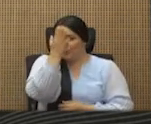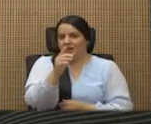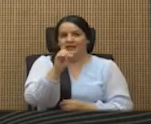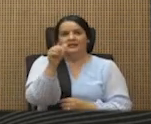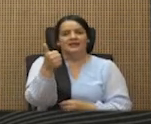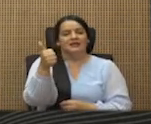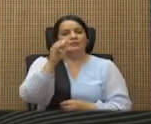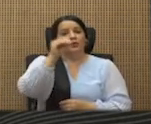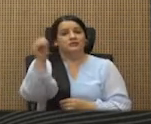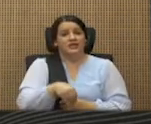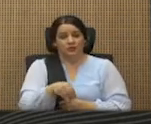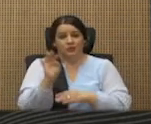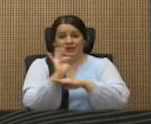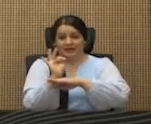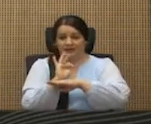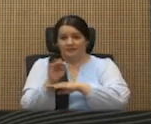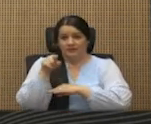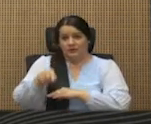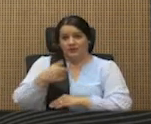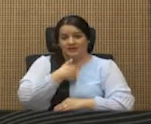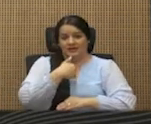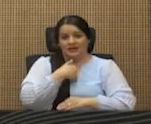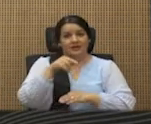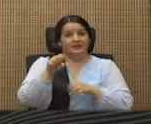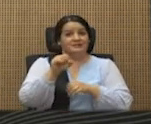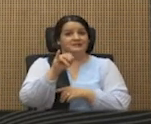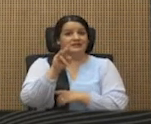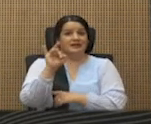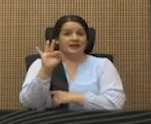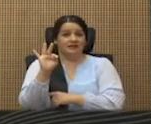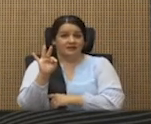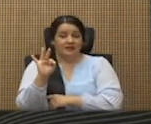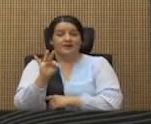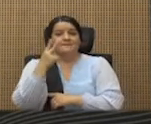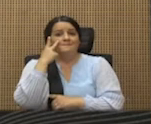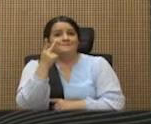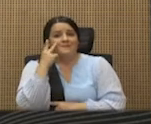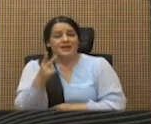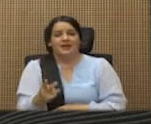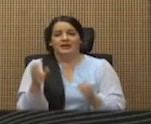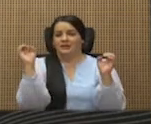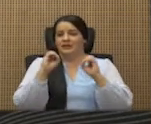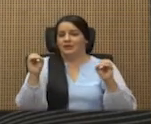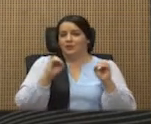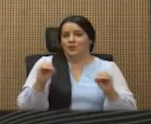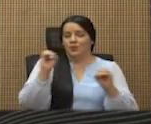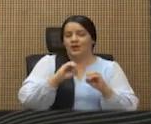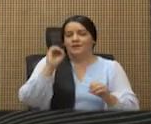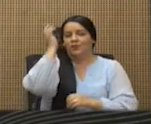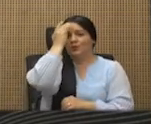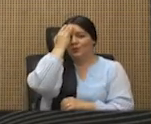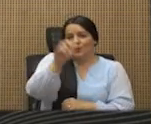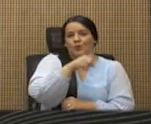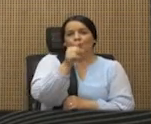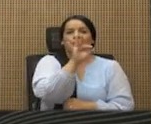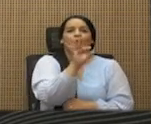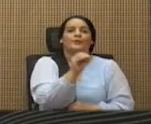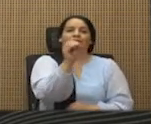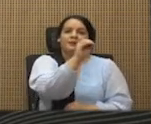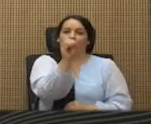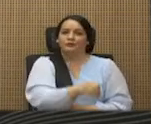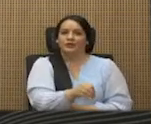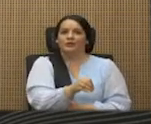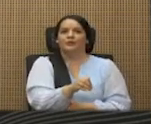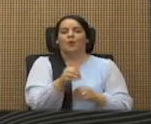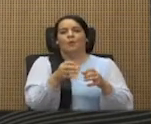de la pauta que administra el Sinart, pero vean qué curioso costarricenses. Ninguna preocupación por el otro 90%